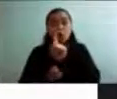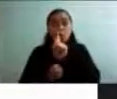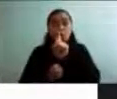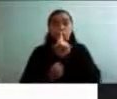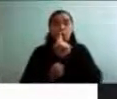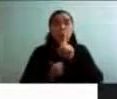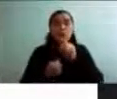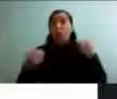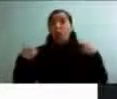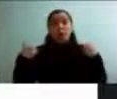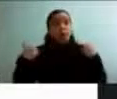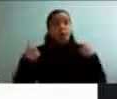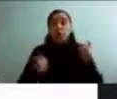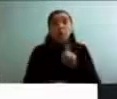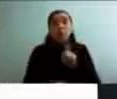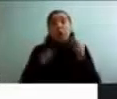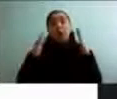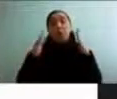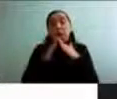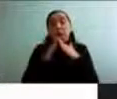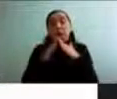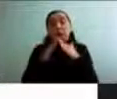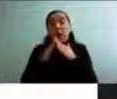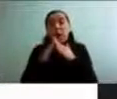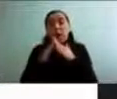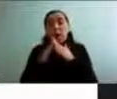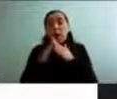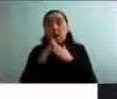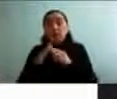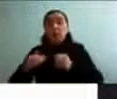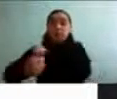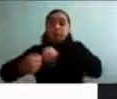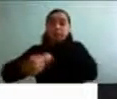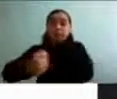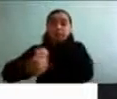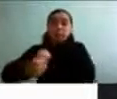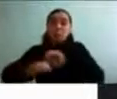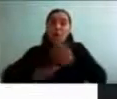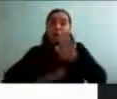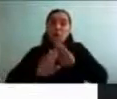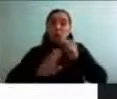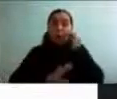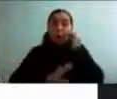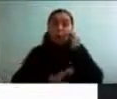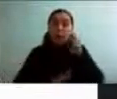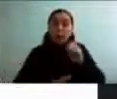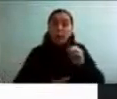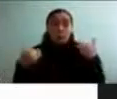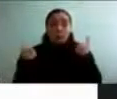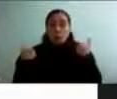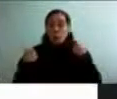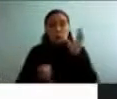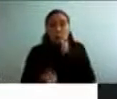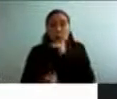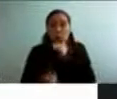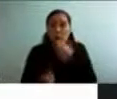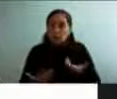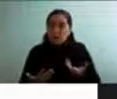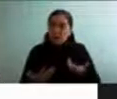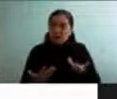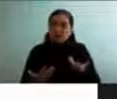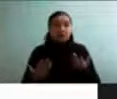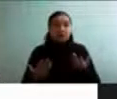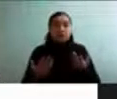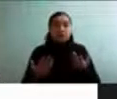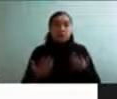en mi casa, cocino, cuido a mis nietos, pero yo no hago ejercicio. Entonces ahí nos podemos dar cuenta que la